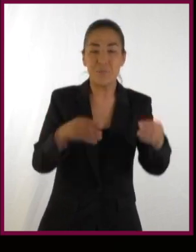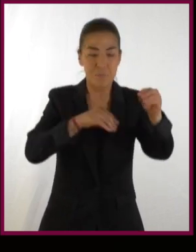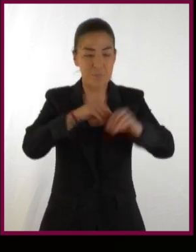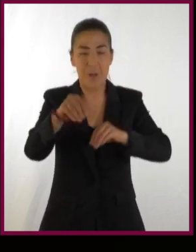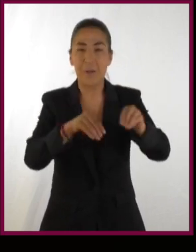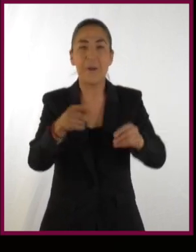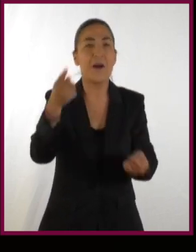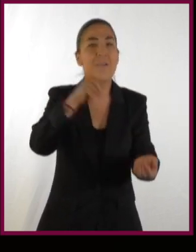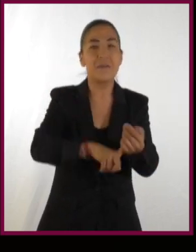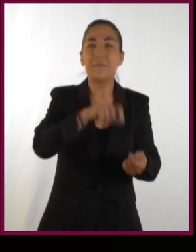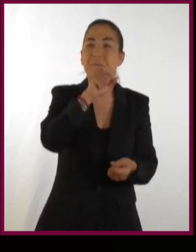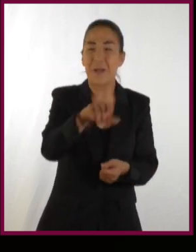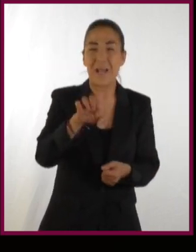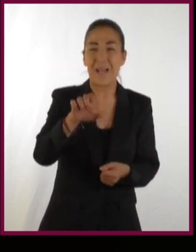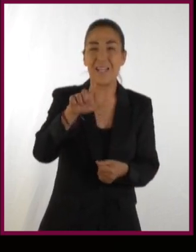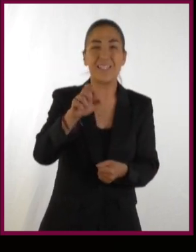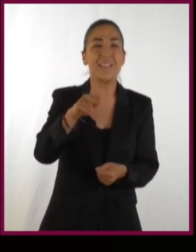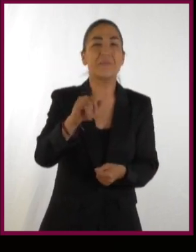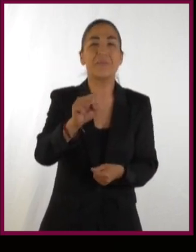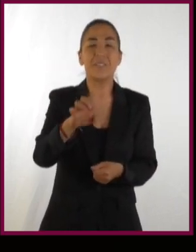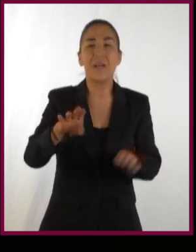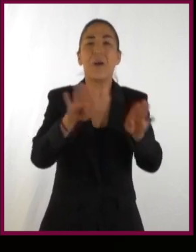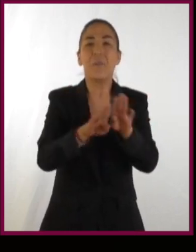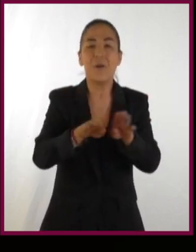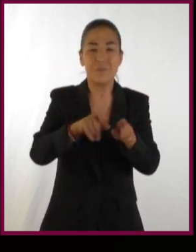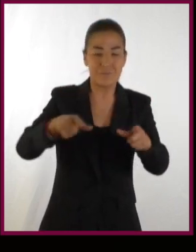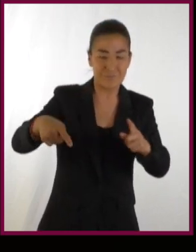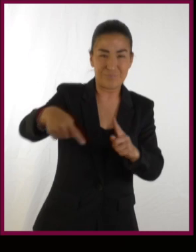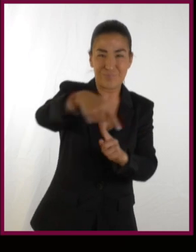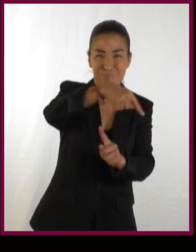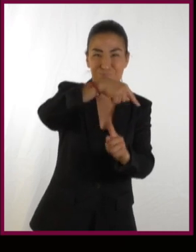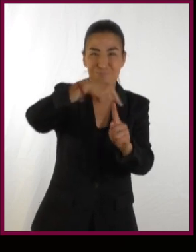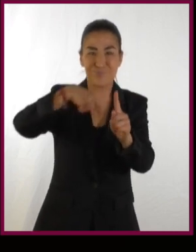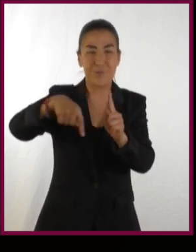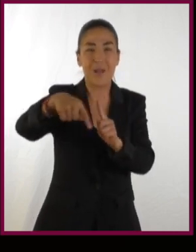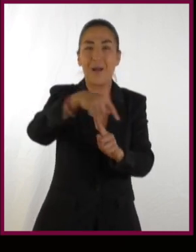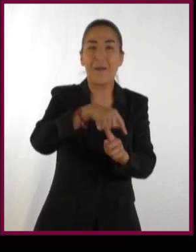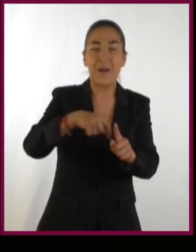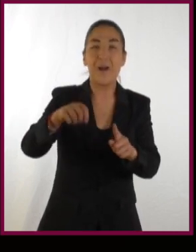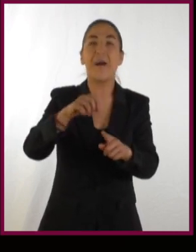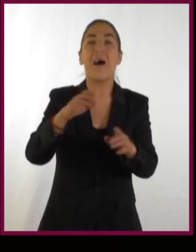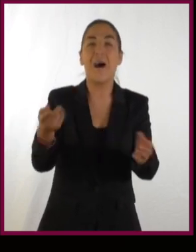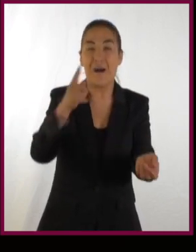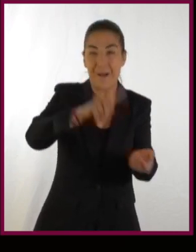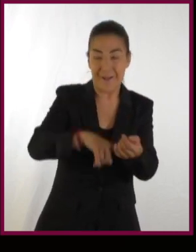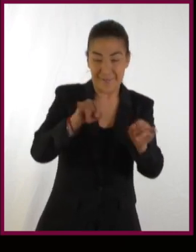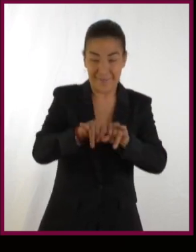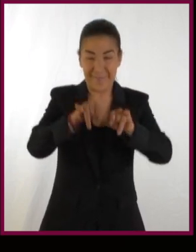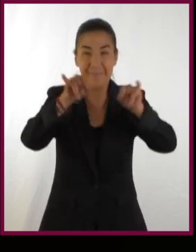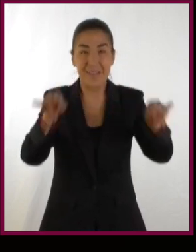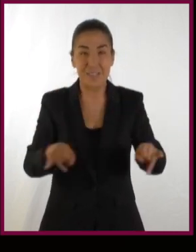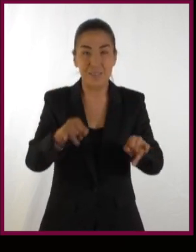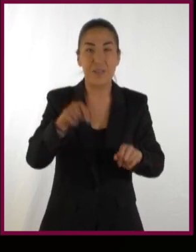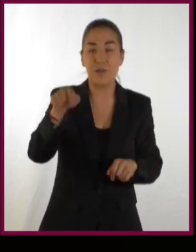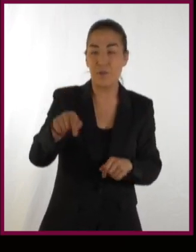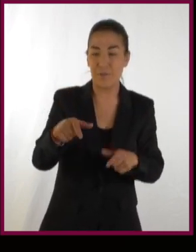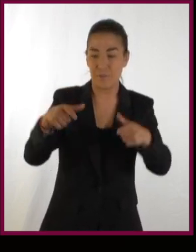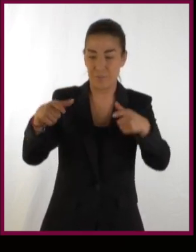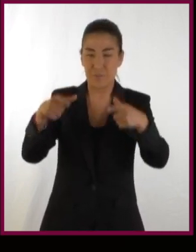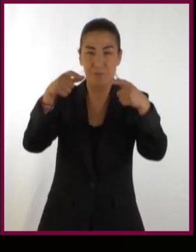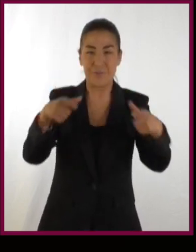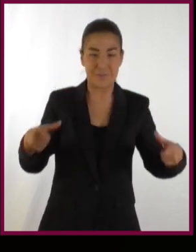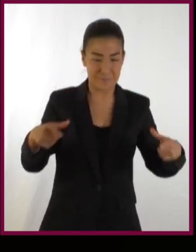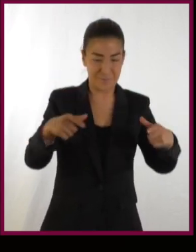y la Tierra se va a mover en una elipse. No va a ser una circunferencia. Entonces, la